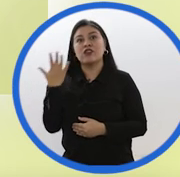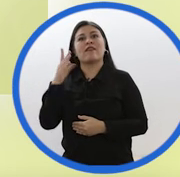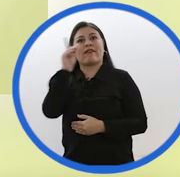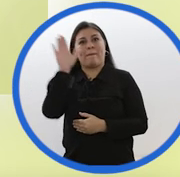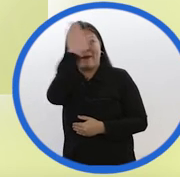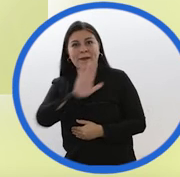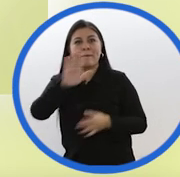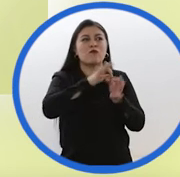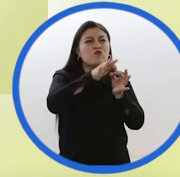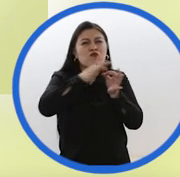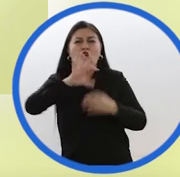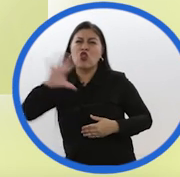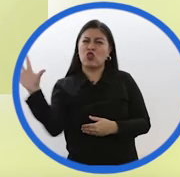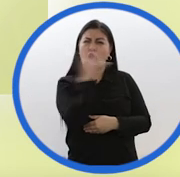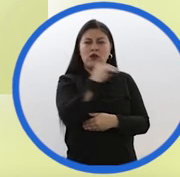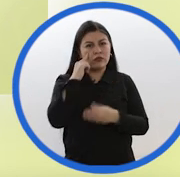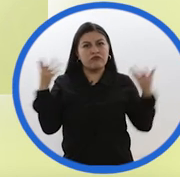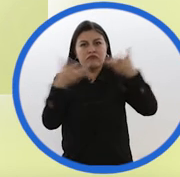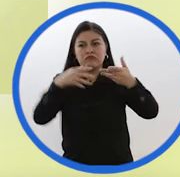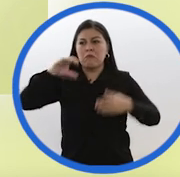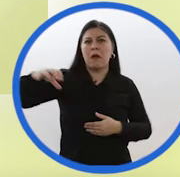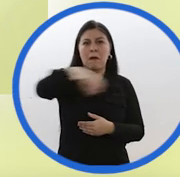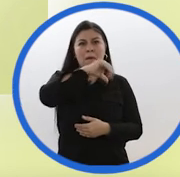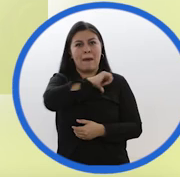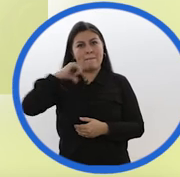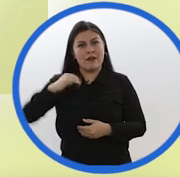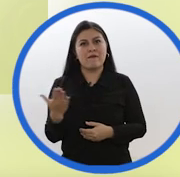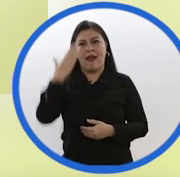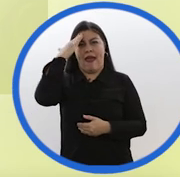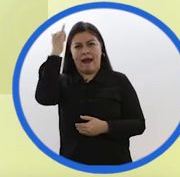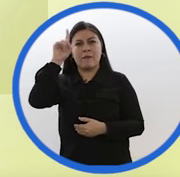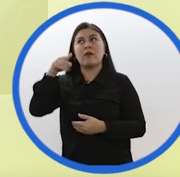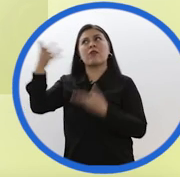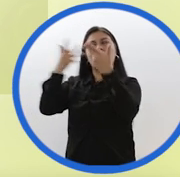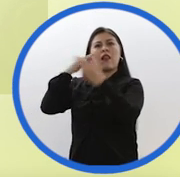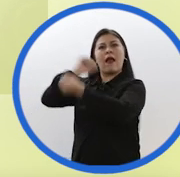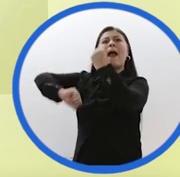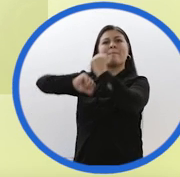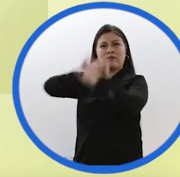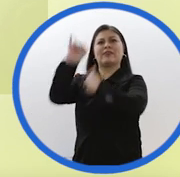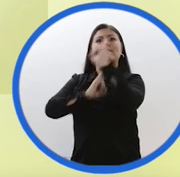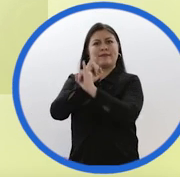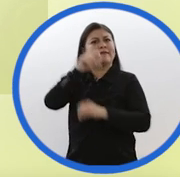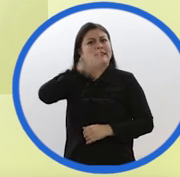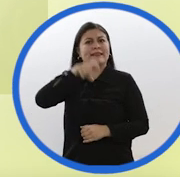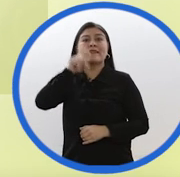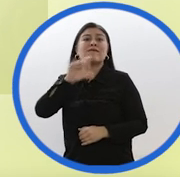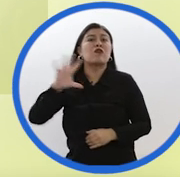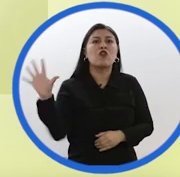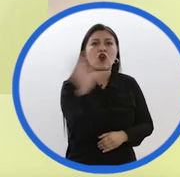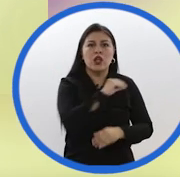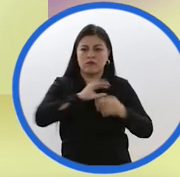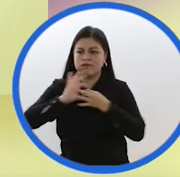y municipales, el sector privado, la academia y la cooperación internacional. Todos somos responsables de la